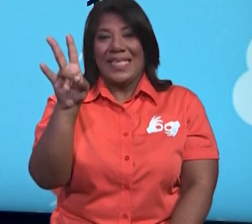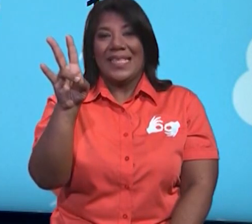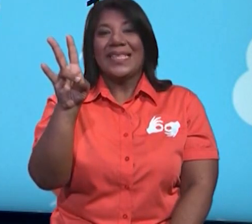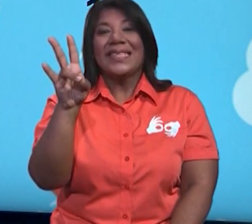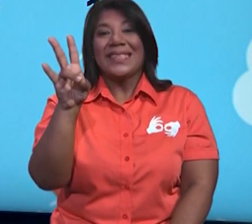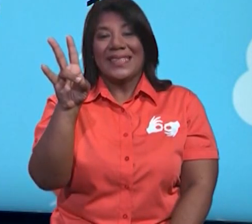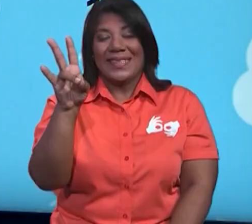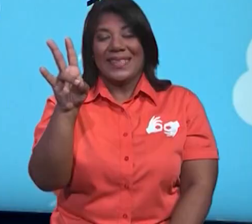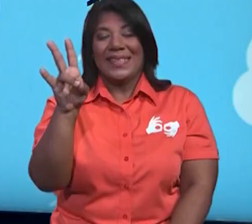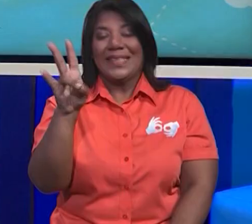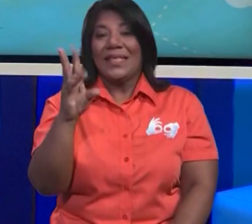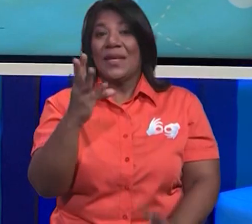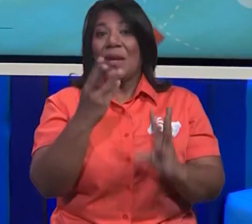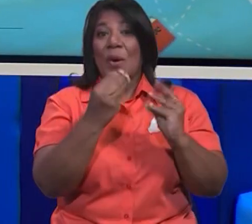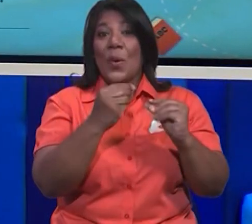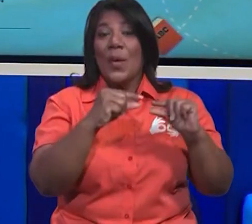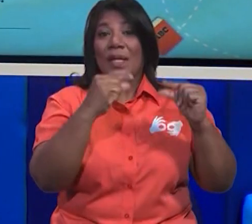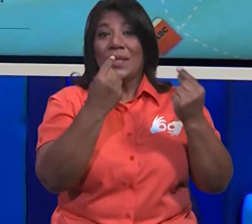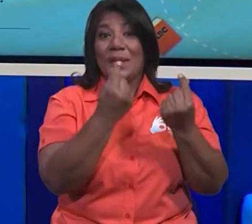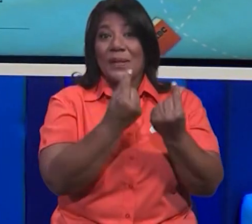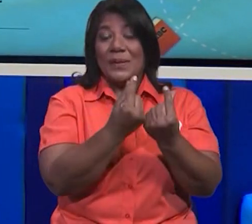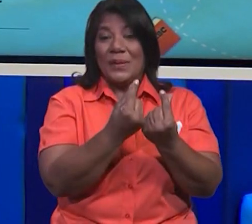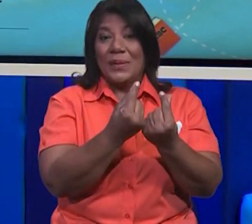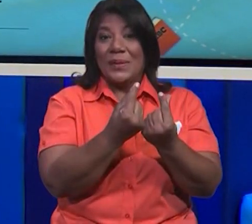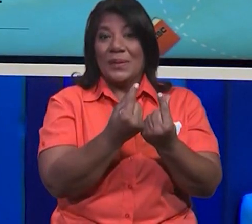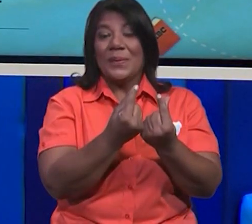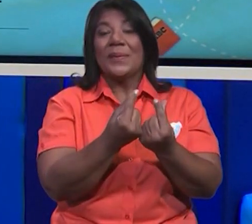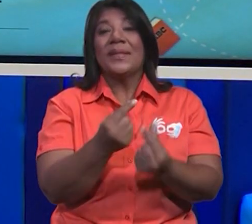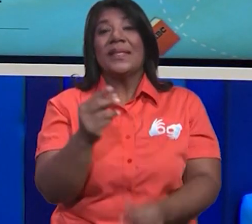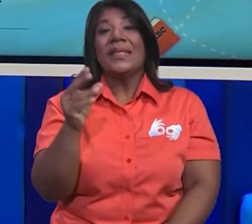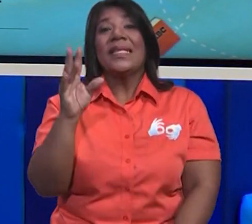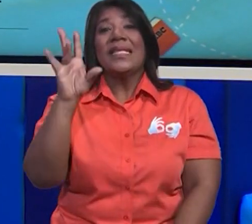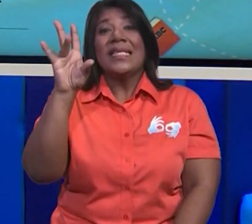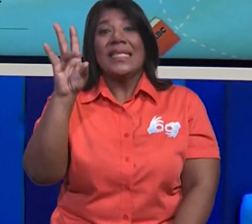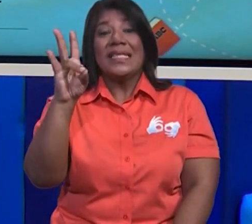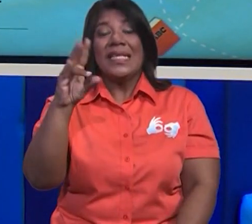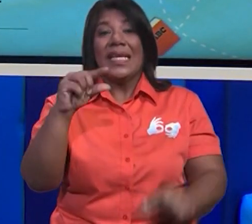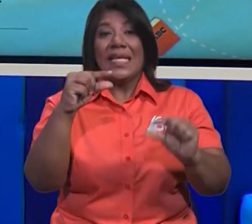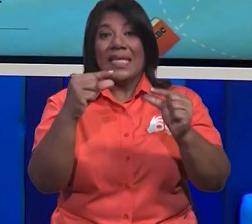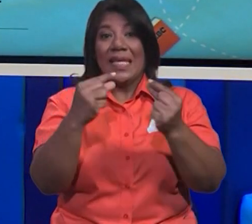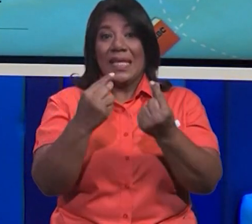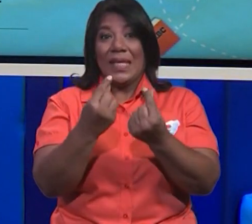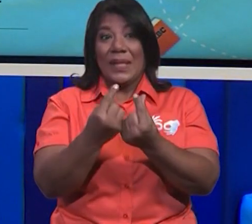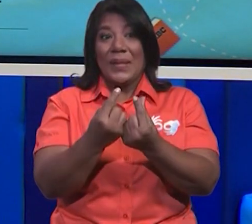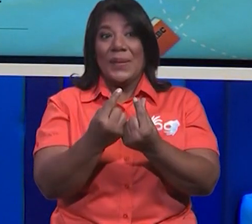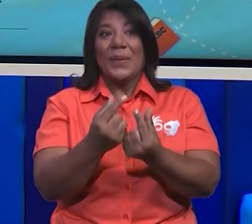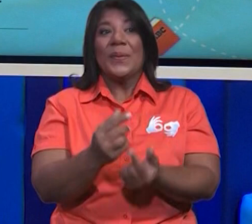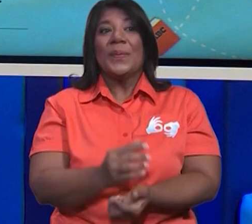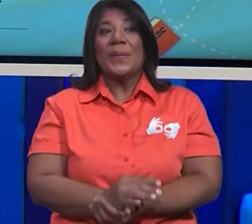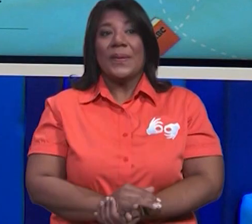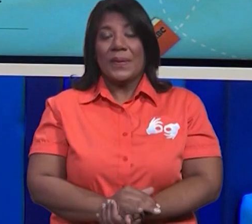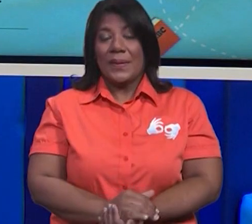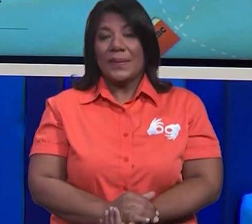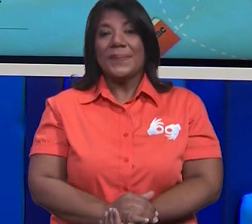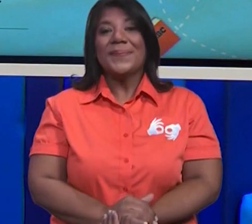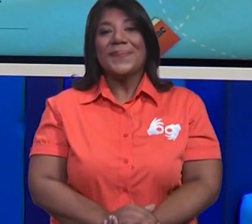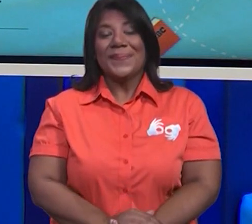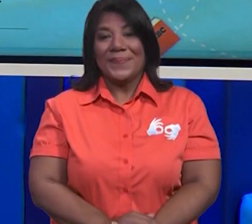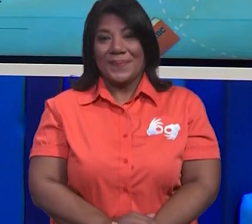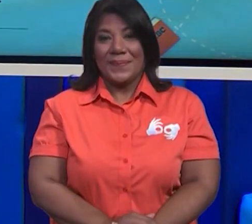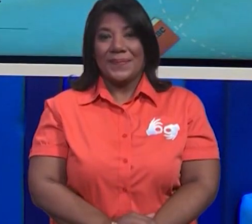7. ¿Cuántos grupos de mariposas hay? Hay 7 grupos. Tenemos hay,